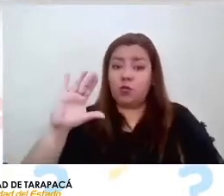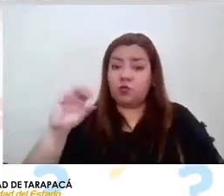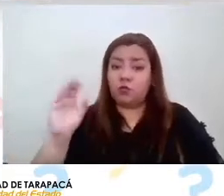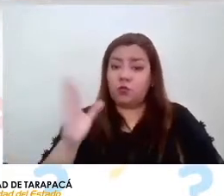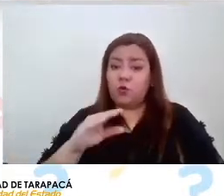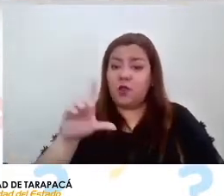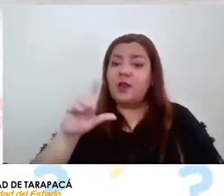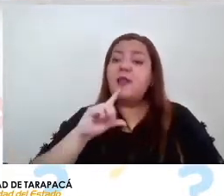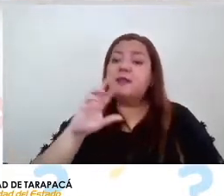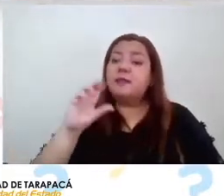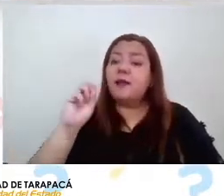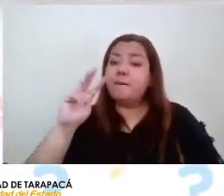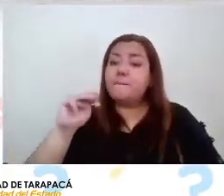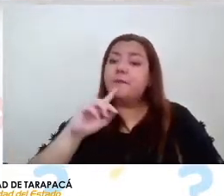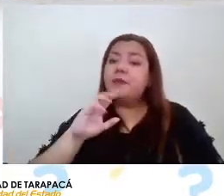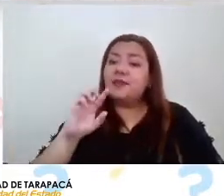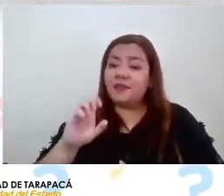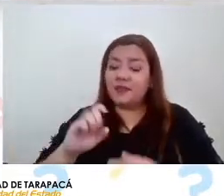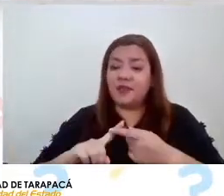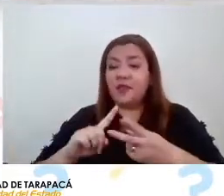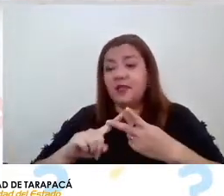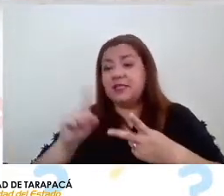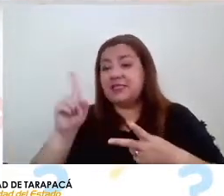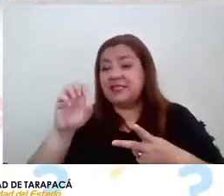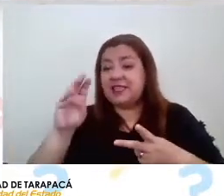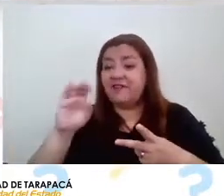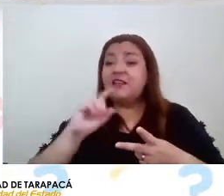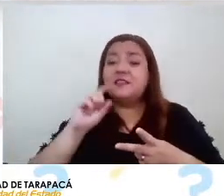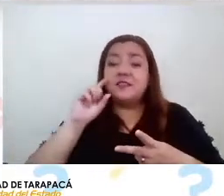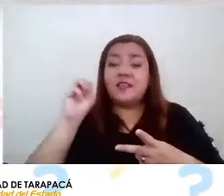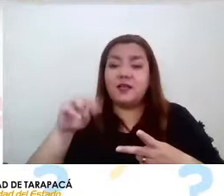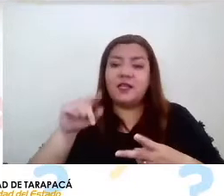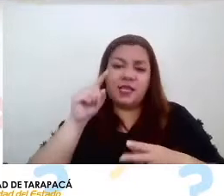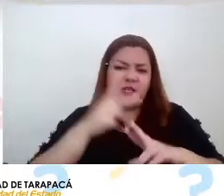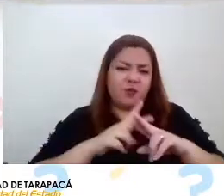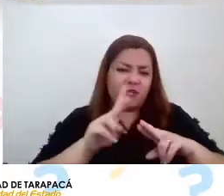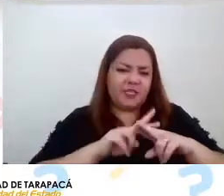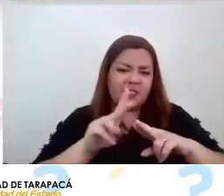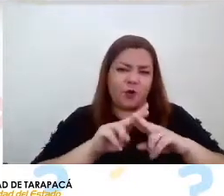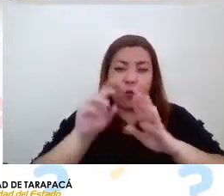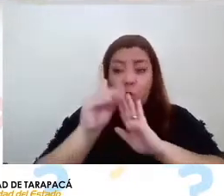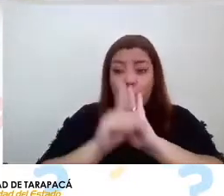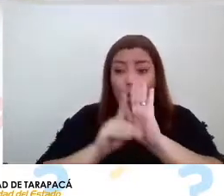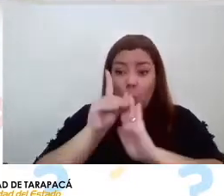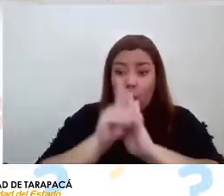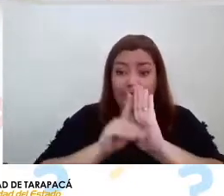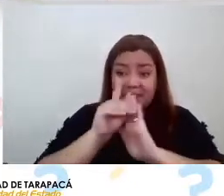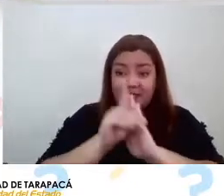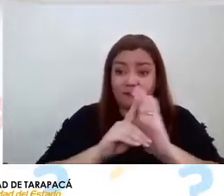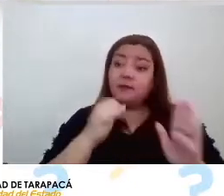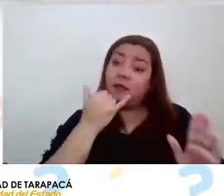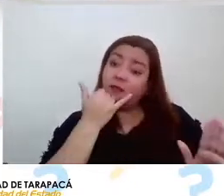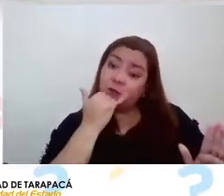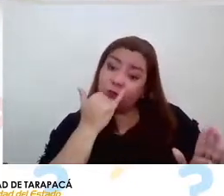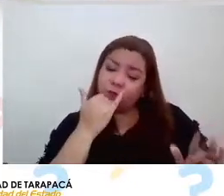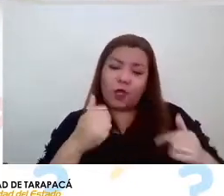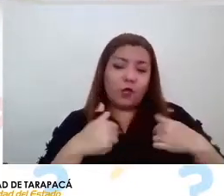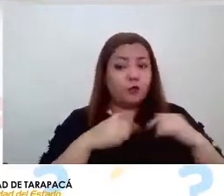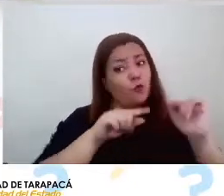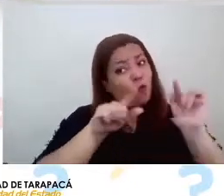hicieron un pequeño documental que está en YouTube y se llama Nebula Project y yo acá solo voy a mostrar